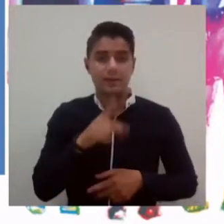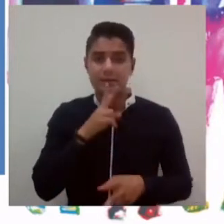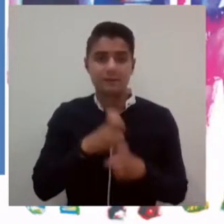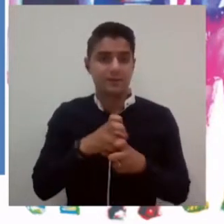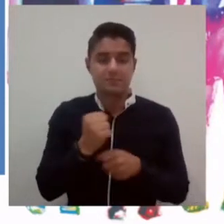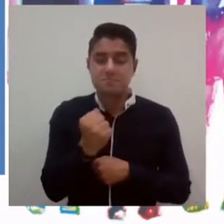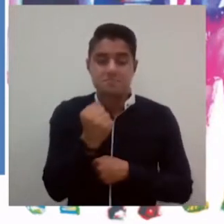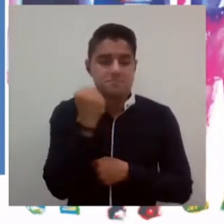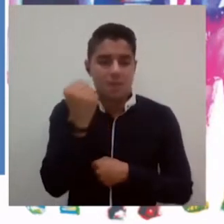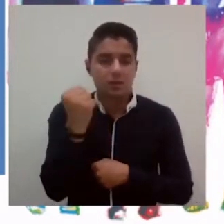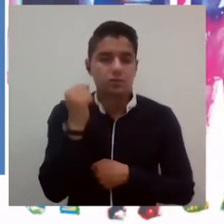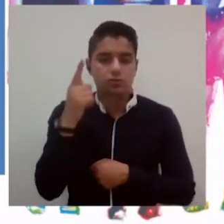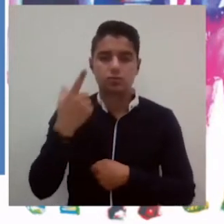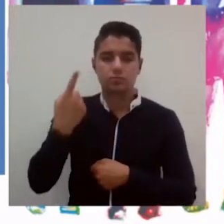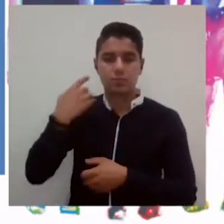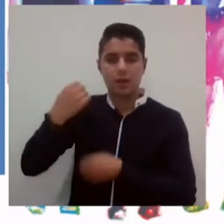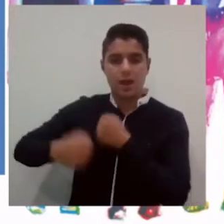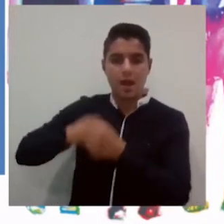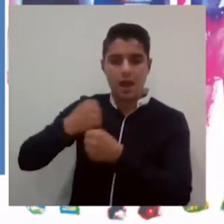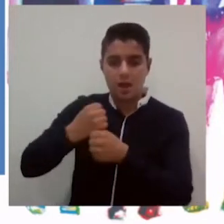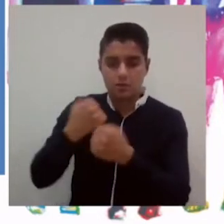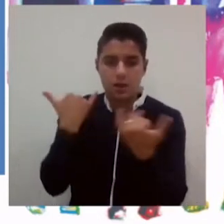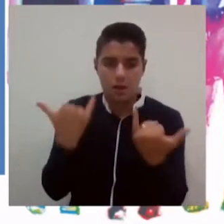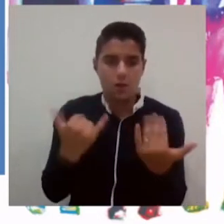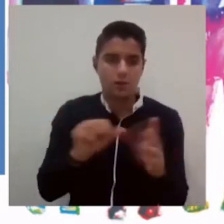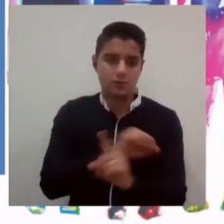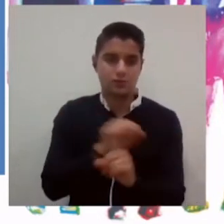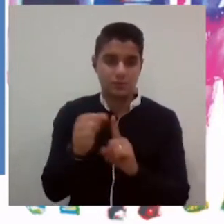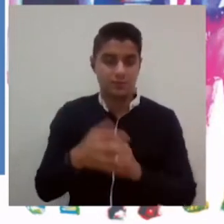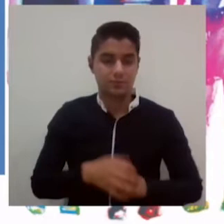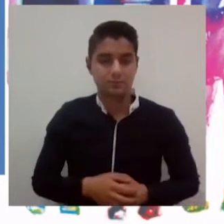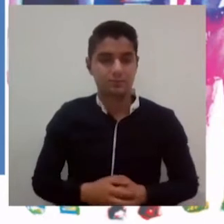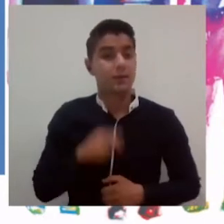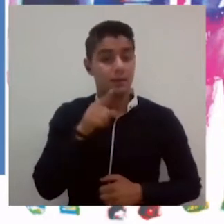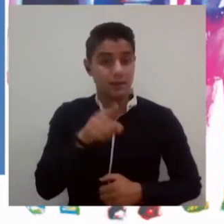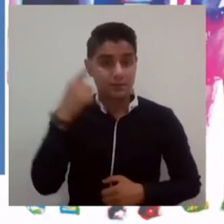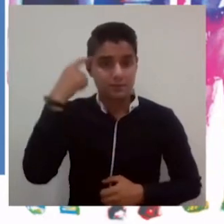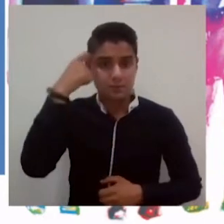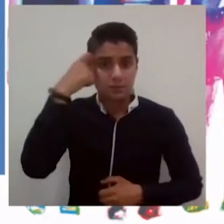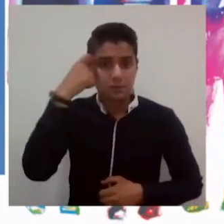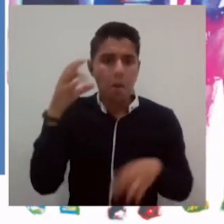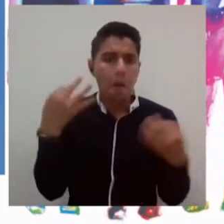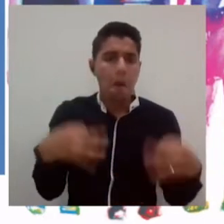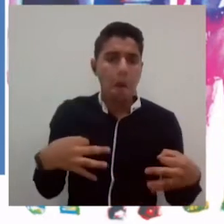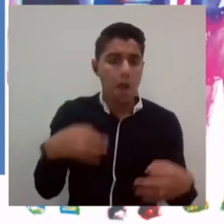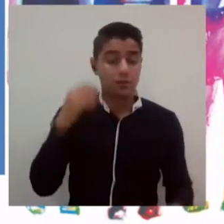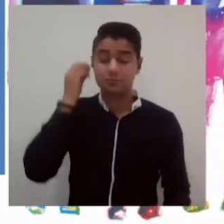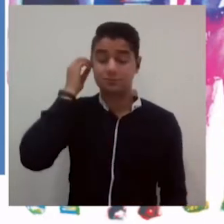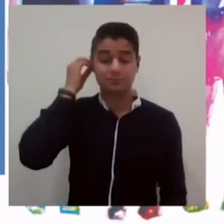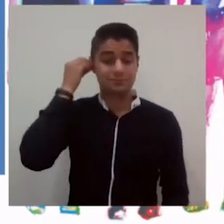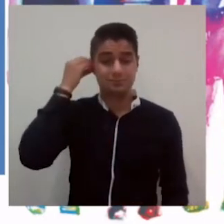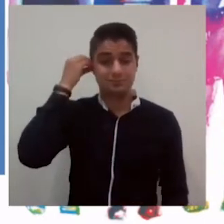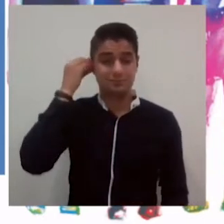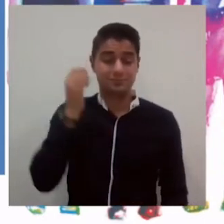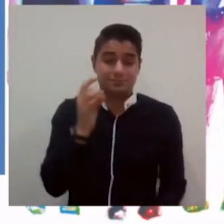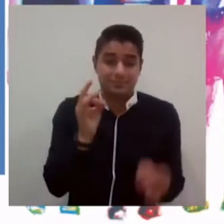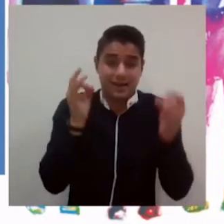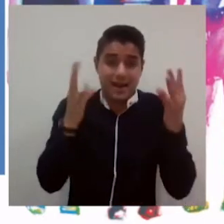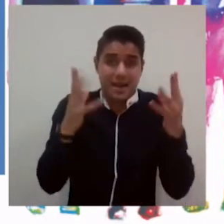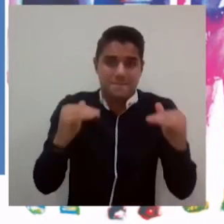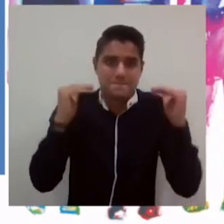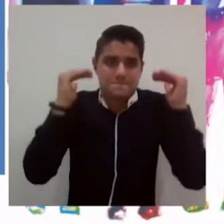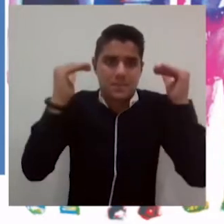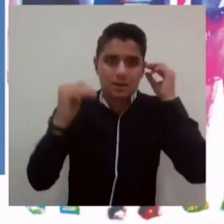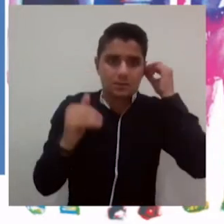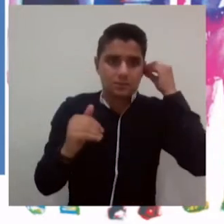años para nuestra sociedad. Estos retos no eran menores. Exigían poder garantizar la continuidad de las mediciones estandarizadas,